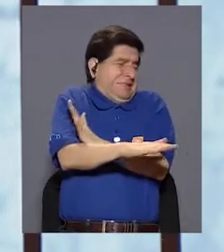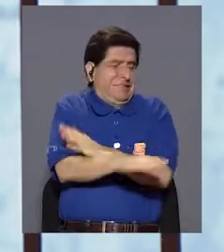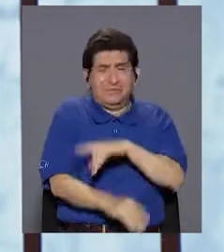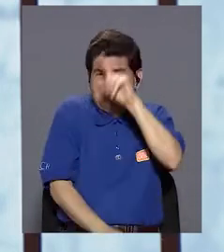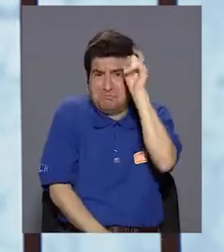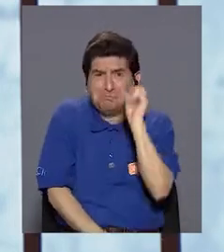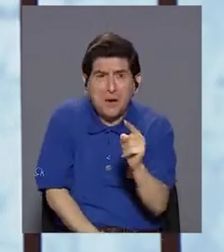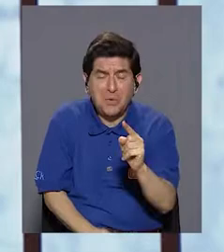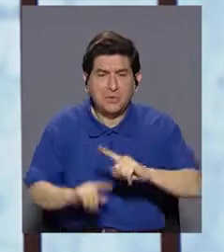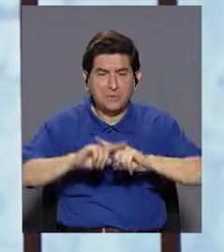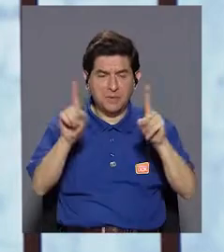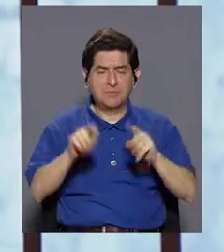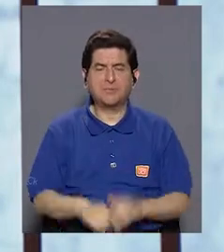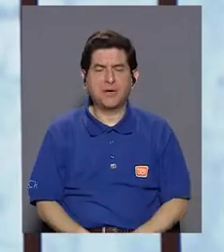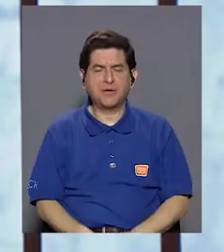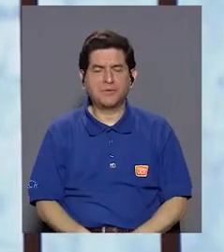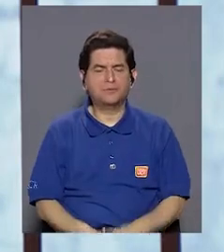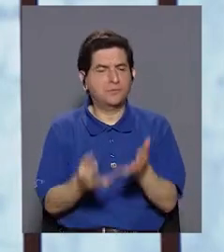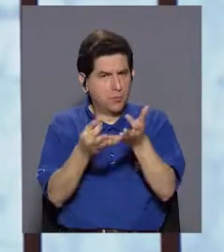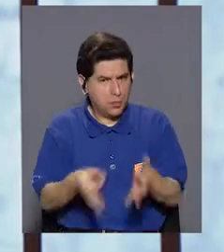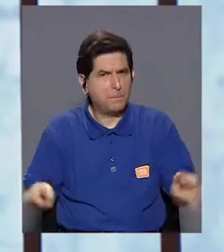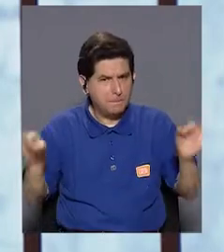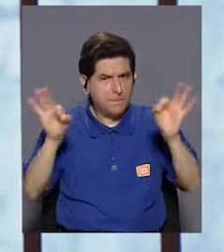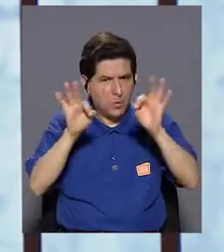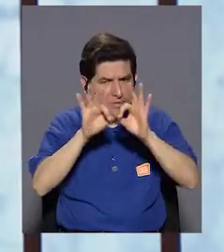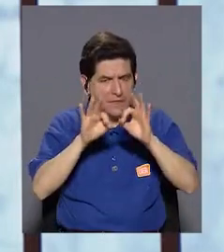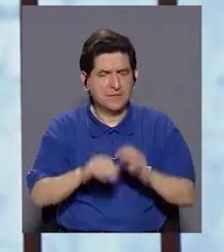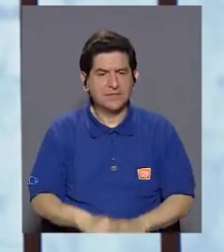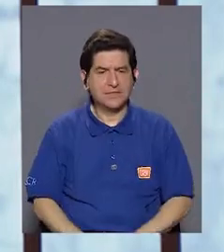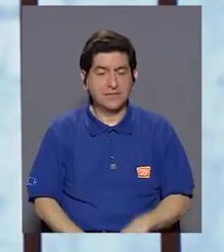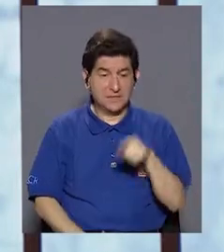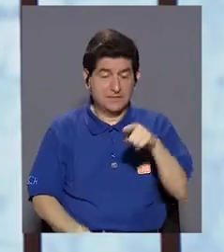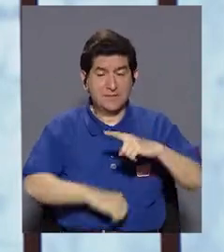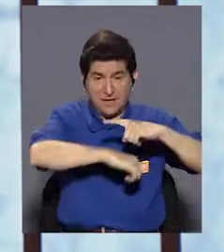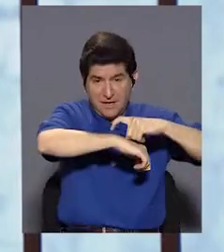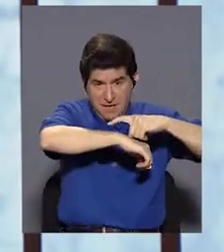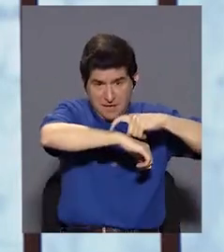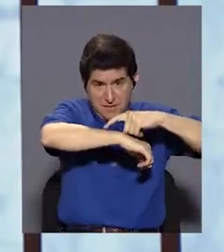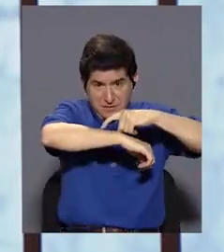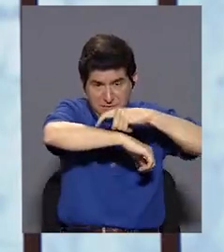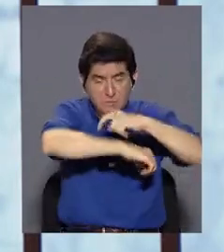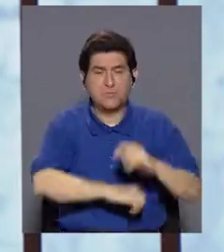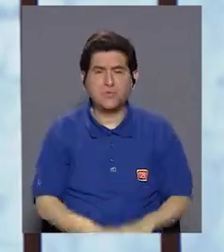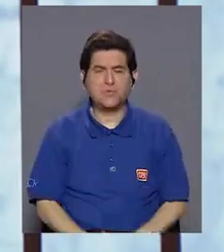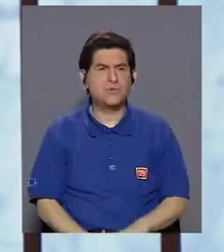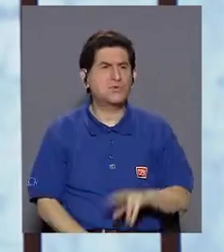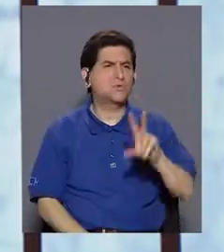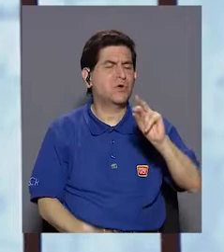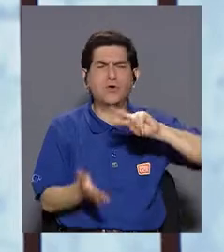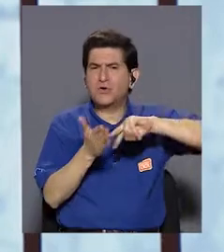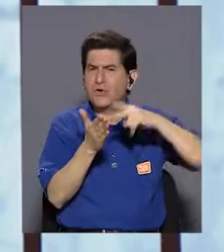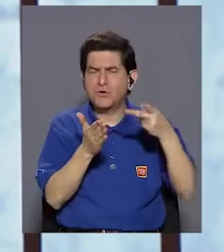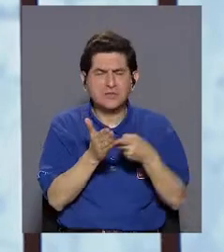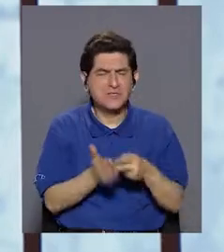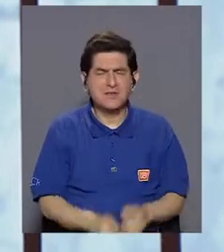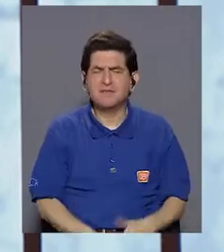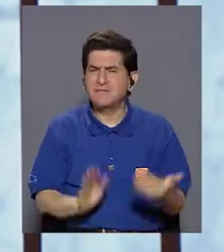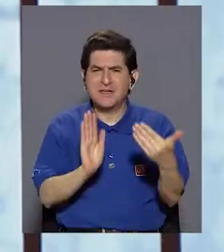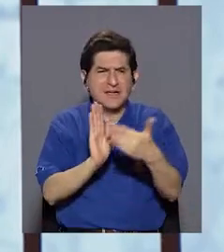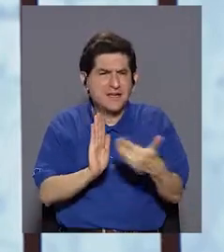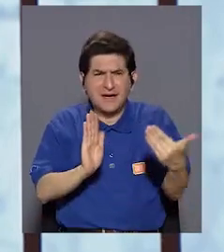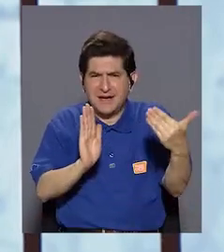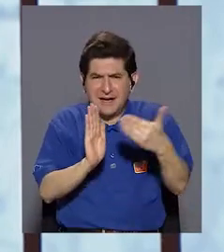nos consultan al respecto, pero eso es lo de menos, o sea, el animalito ese, el molusco este, no es como que le va a dar algo